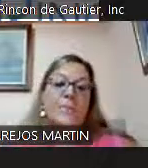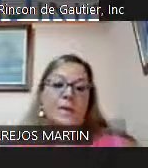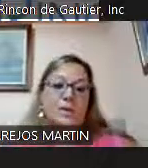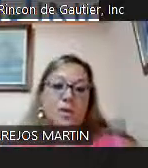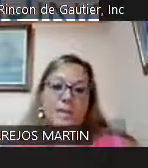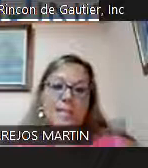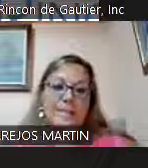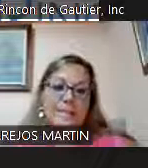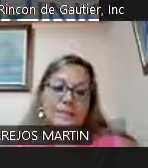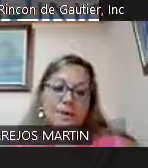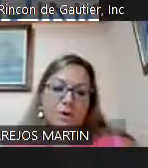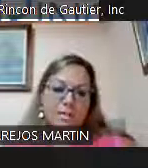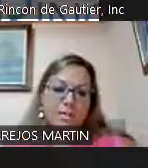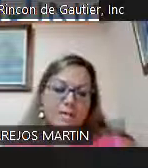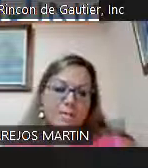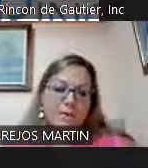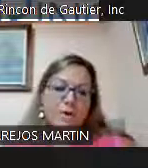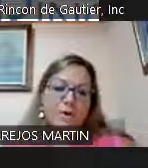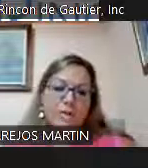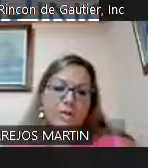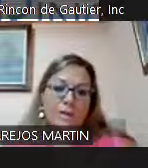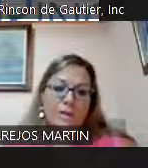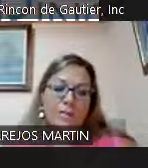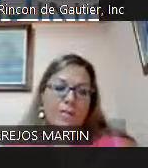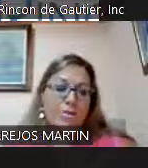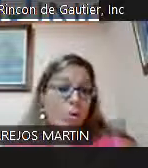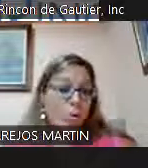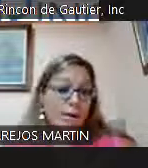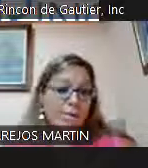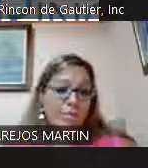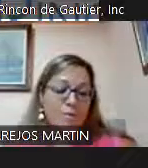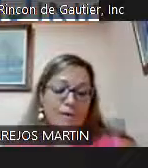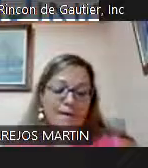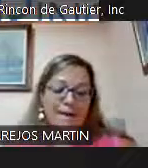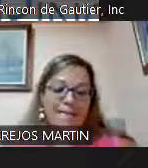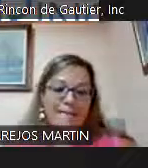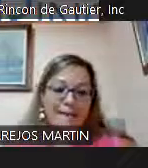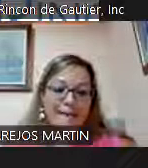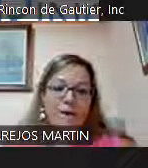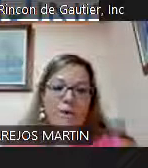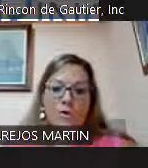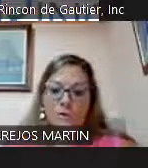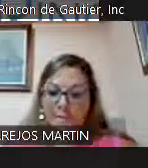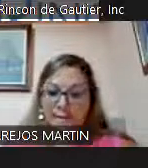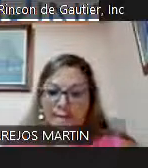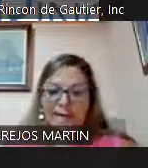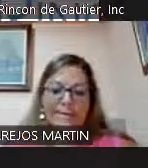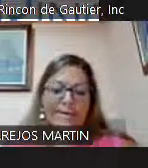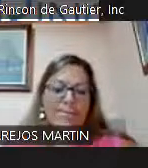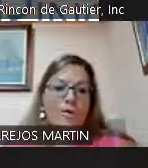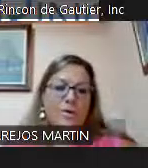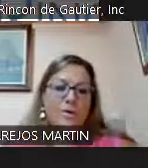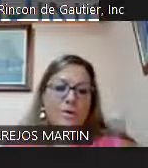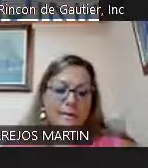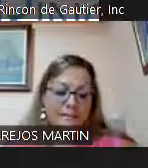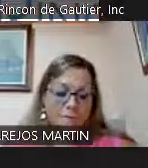Por eso, todas las defensas fueron consignadas, como digo, con el nombre de un santo excepto una, como fue la batería o el fuerte de la perla que